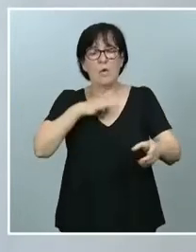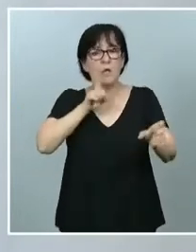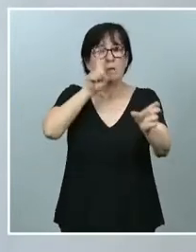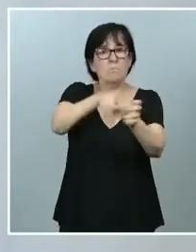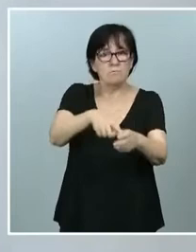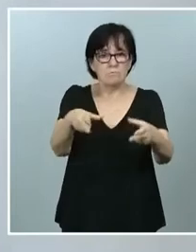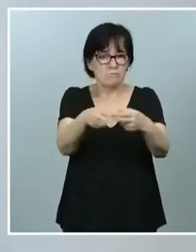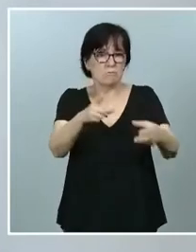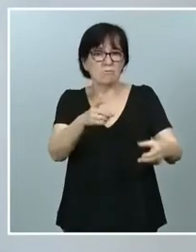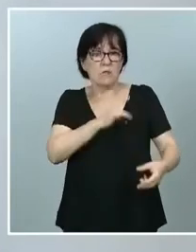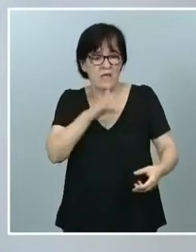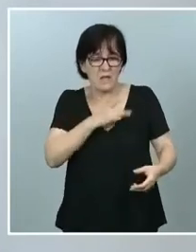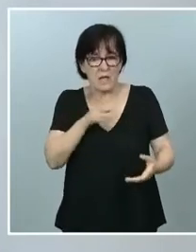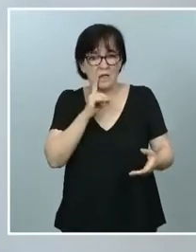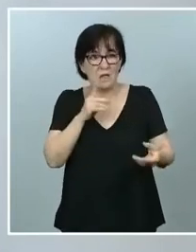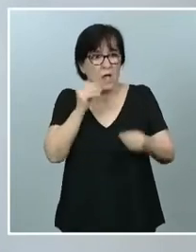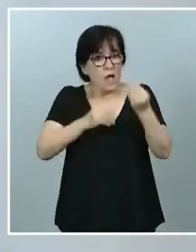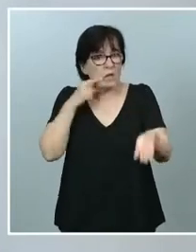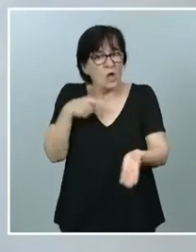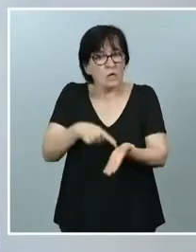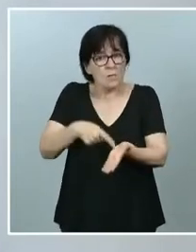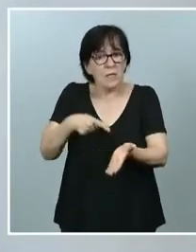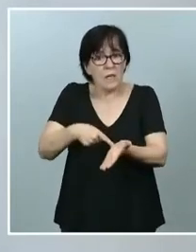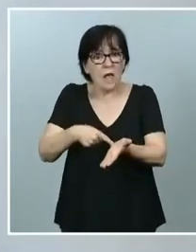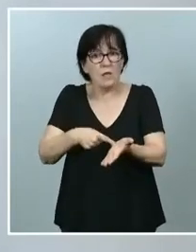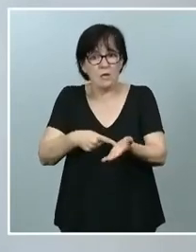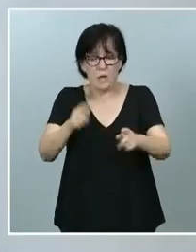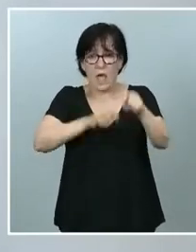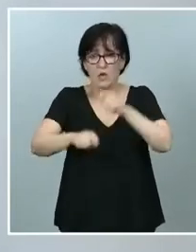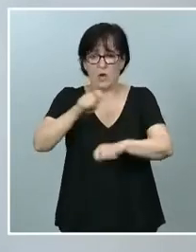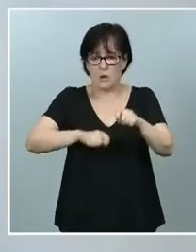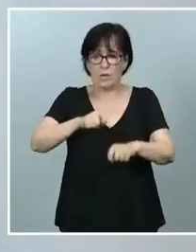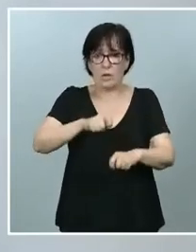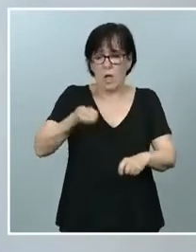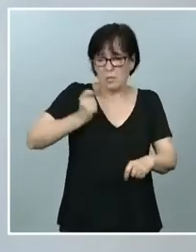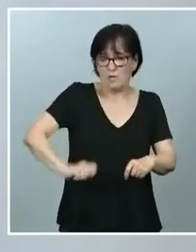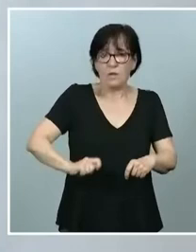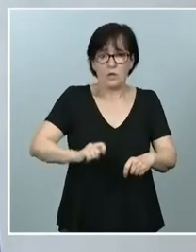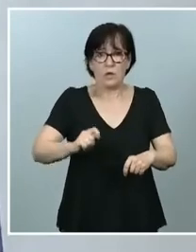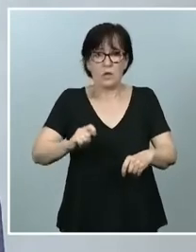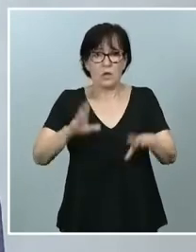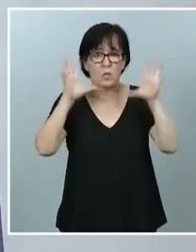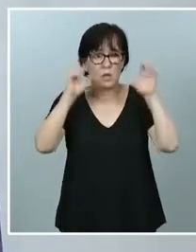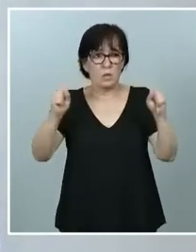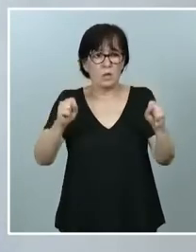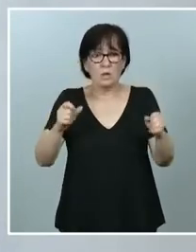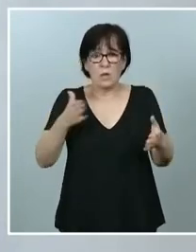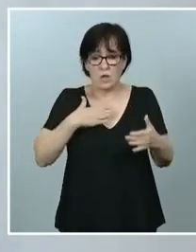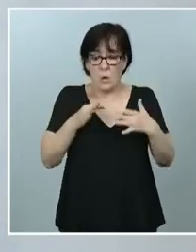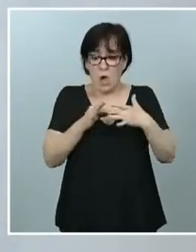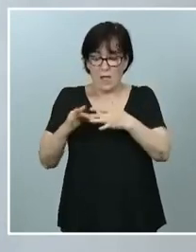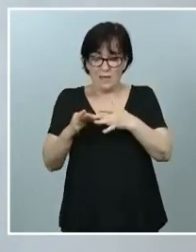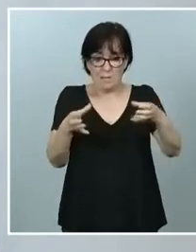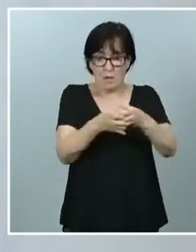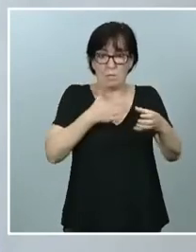de hecho han reivindicado buena parte de las asociaciones profesionales de la Guardia Civil, pues como líder de mi partido me parecería muy